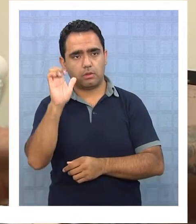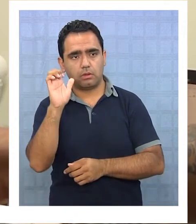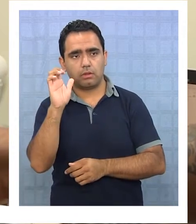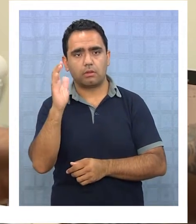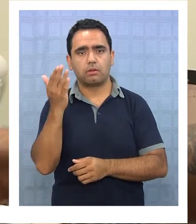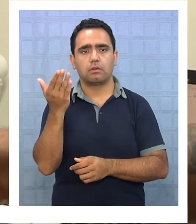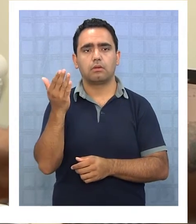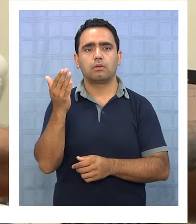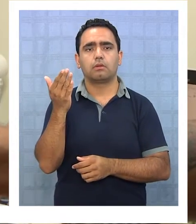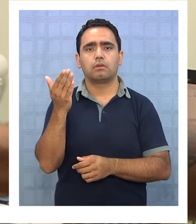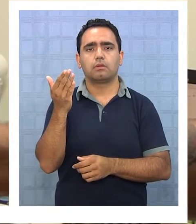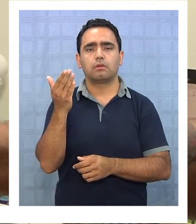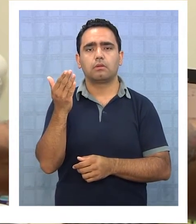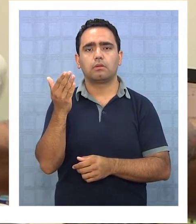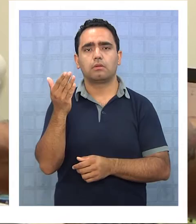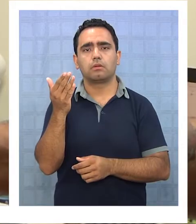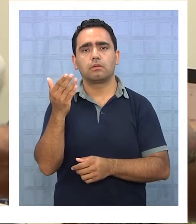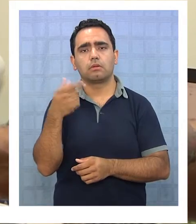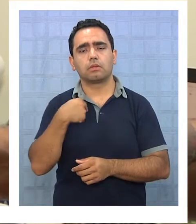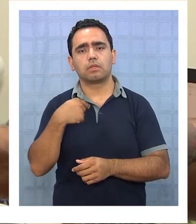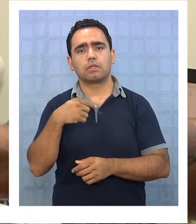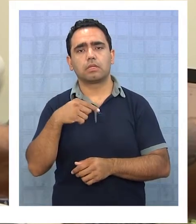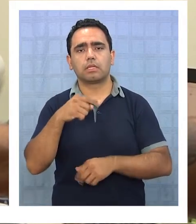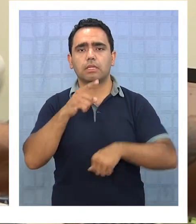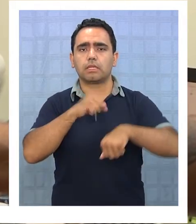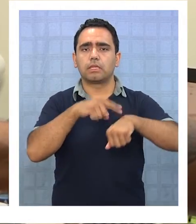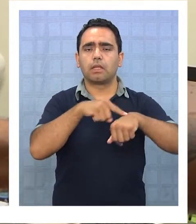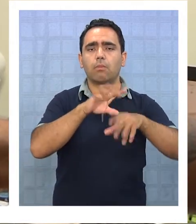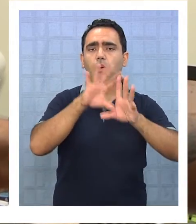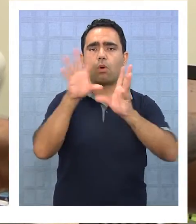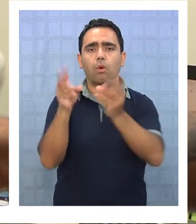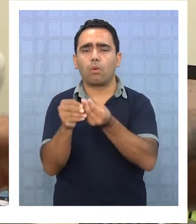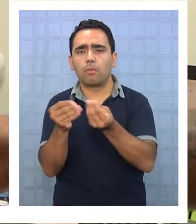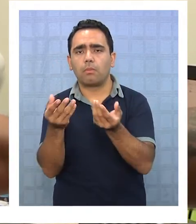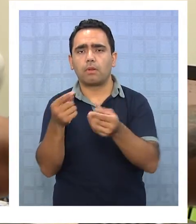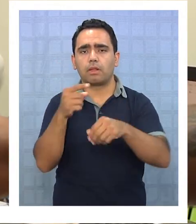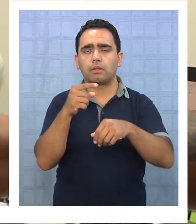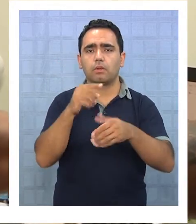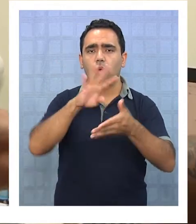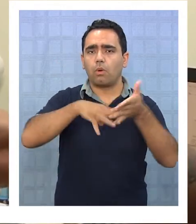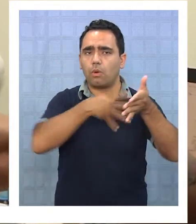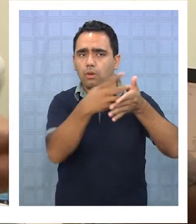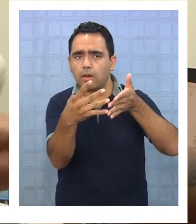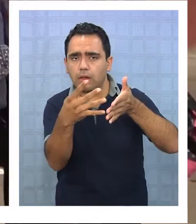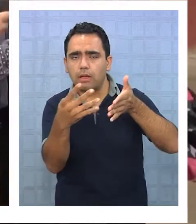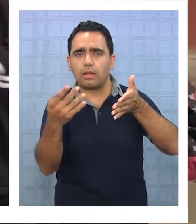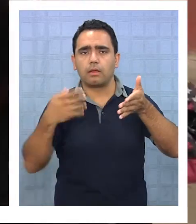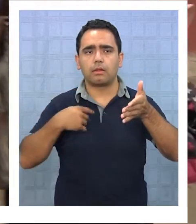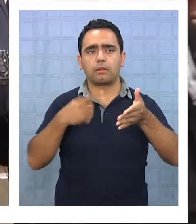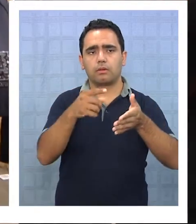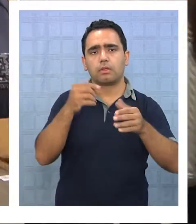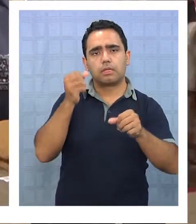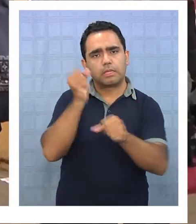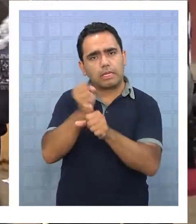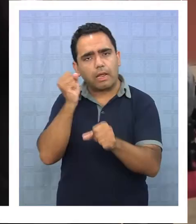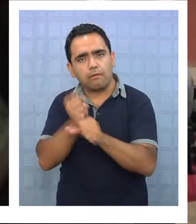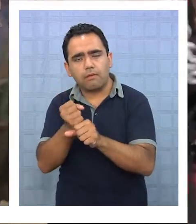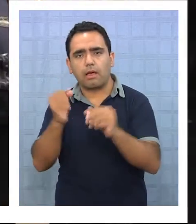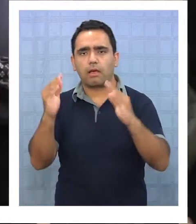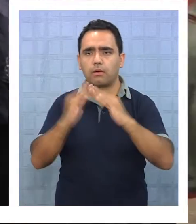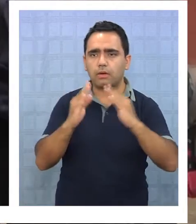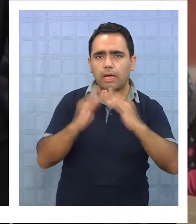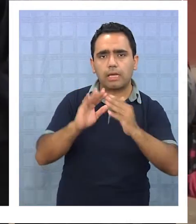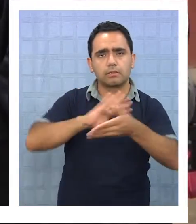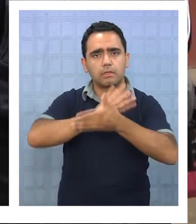la jornada escolar completa se pensó para que se hicieran los ejercicios, tareas y